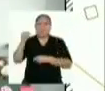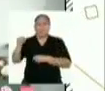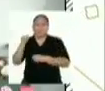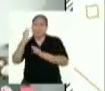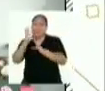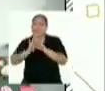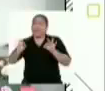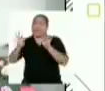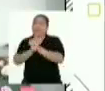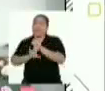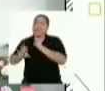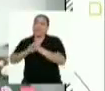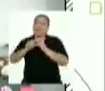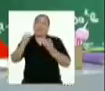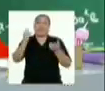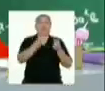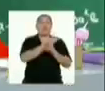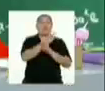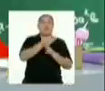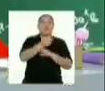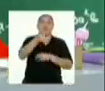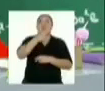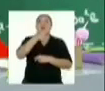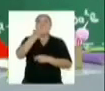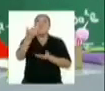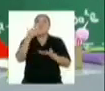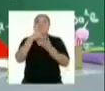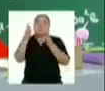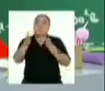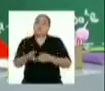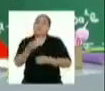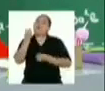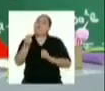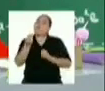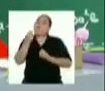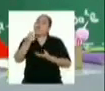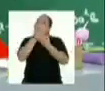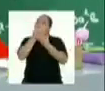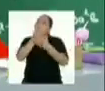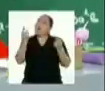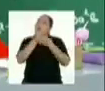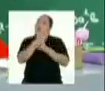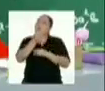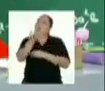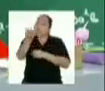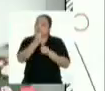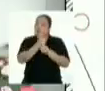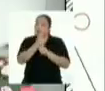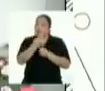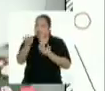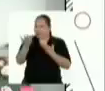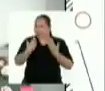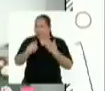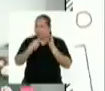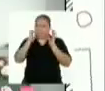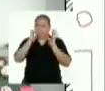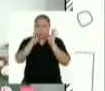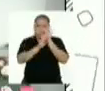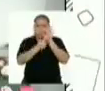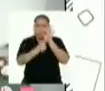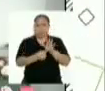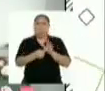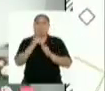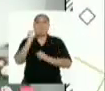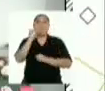matemáticas les guste a los estudiantes. ¿De qué manera te sirven las matemáticas en tu labor? ¿Nos podrías dar un ejemplo? Claro.